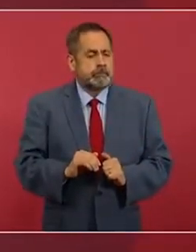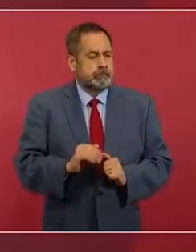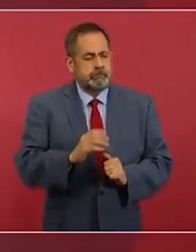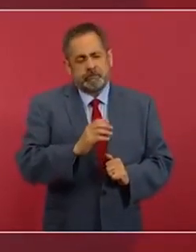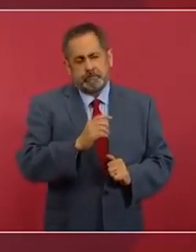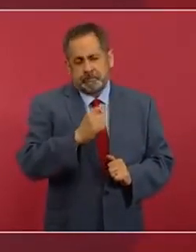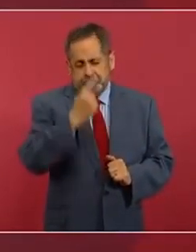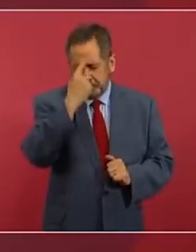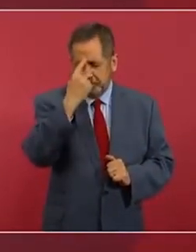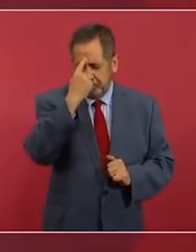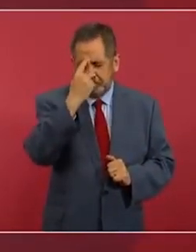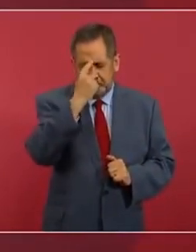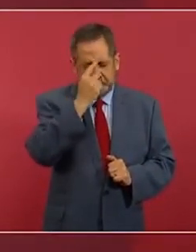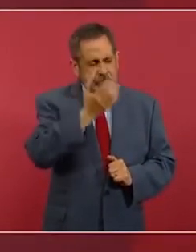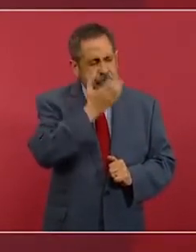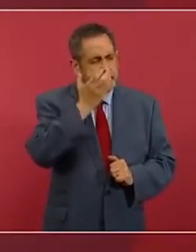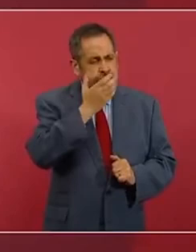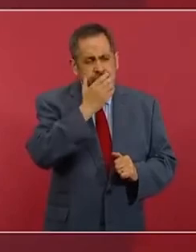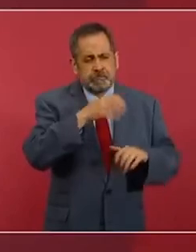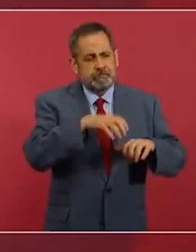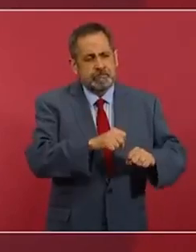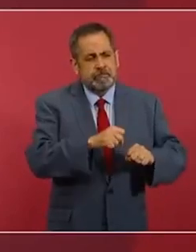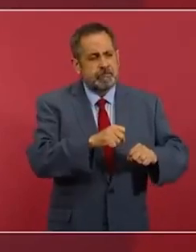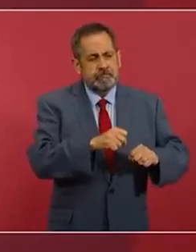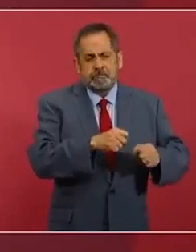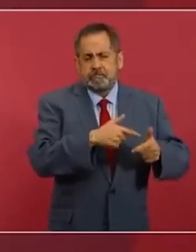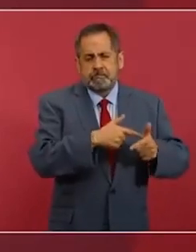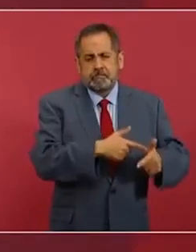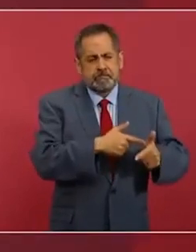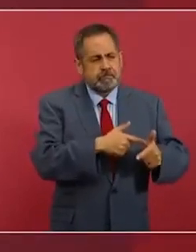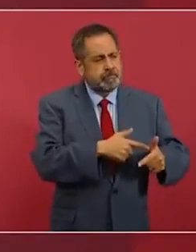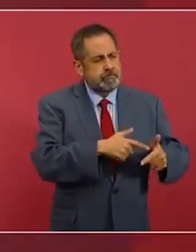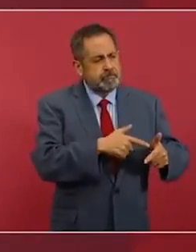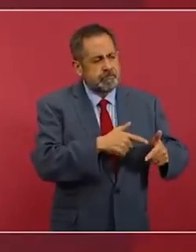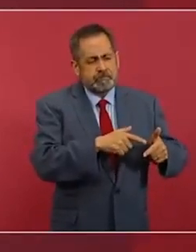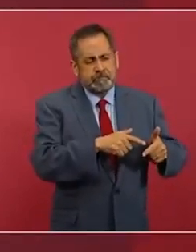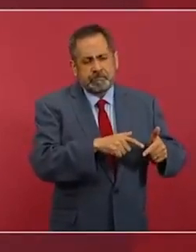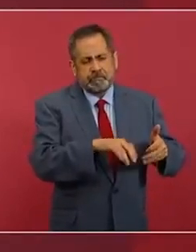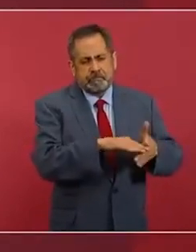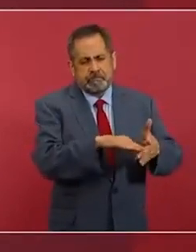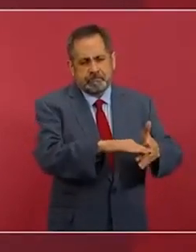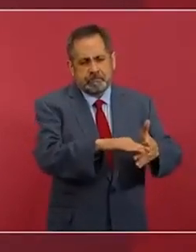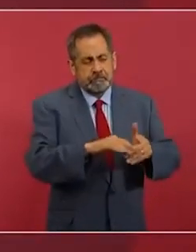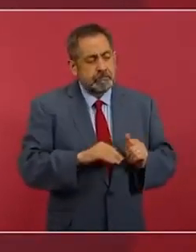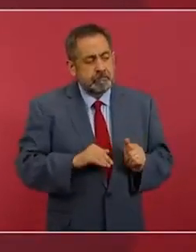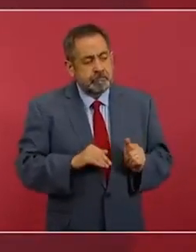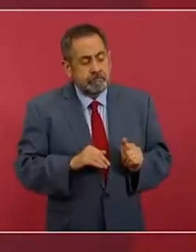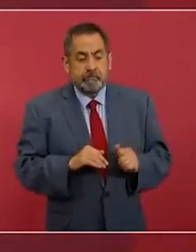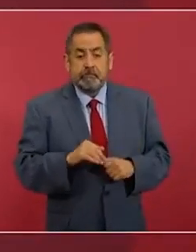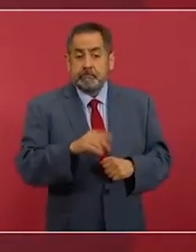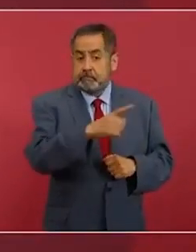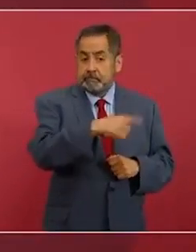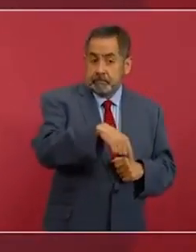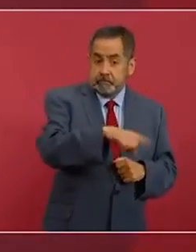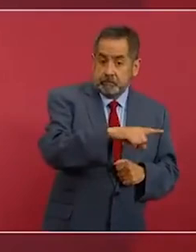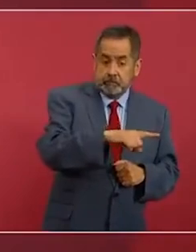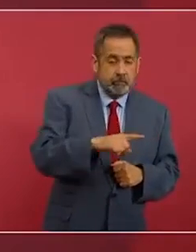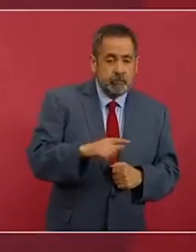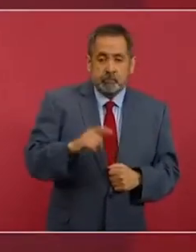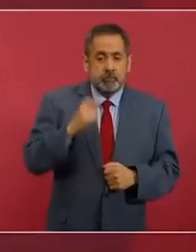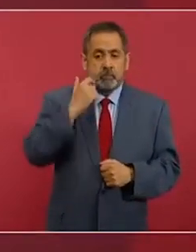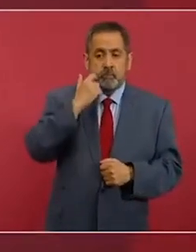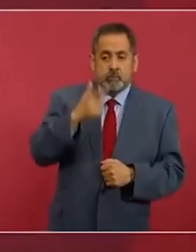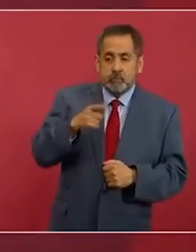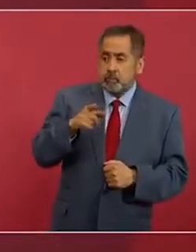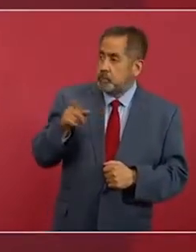conservadores que no están de acuerdo con el